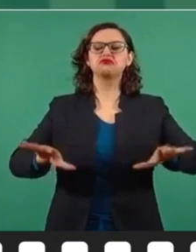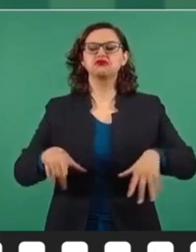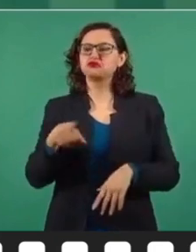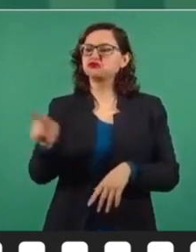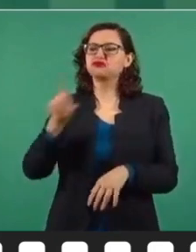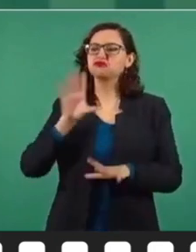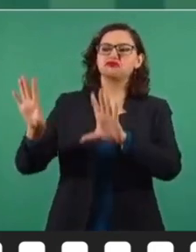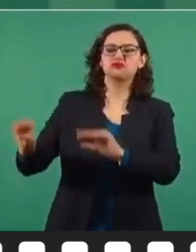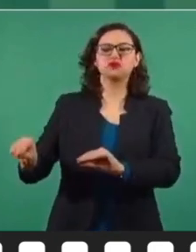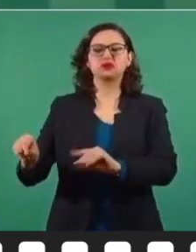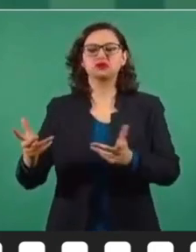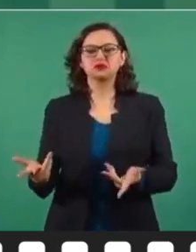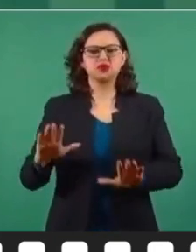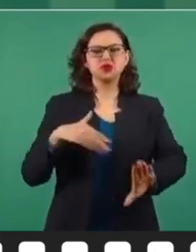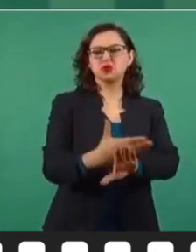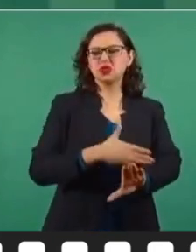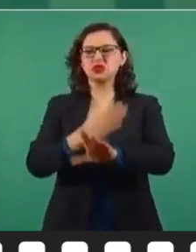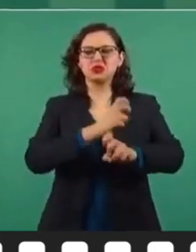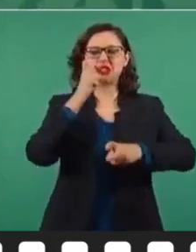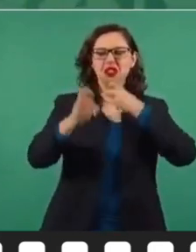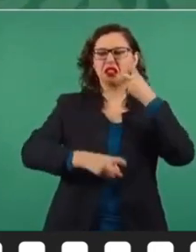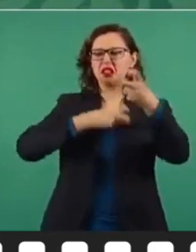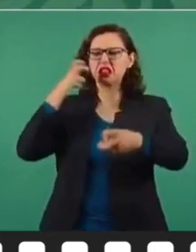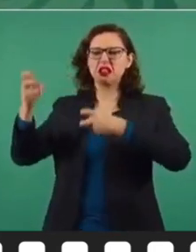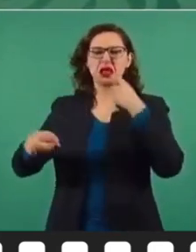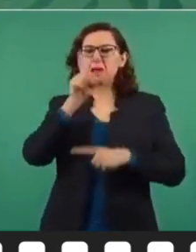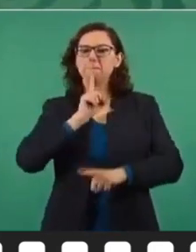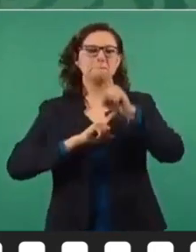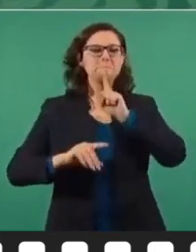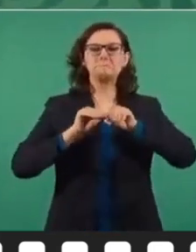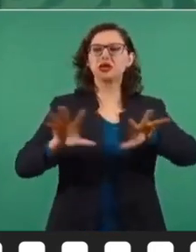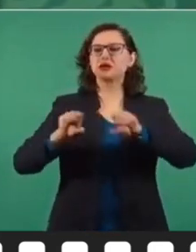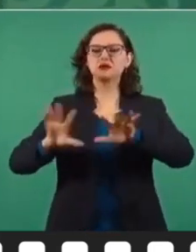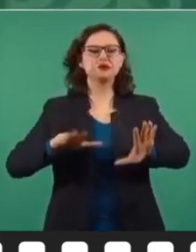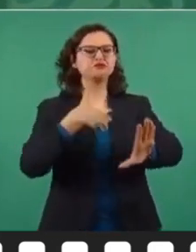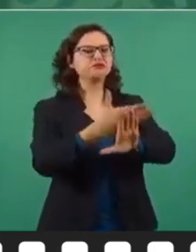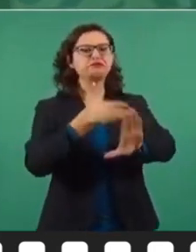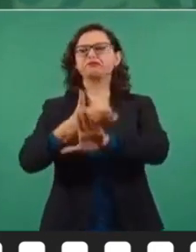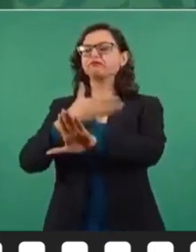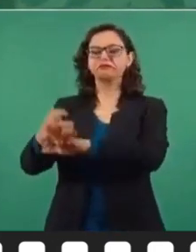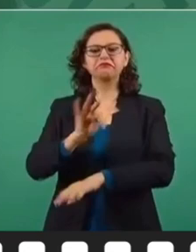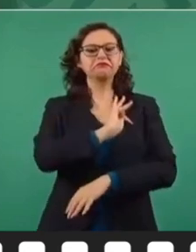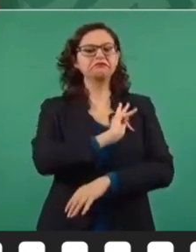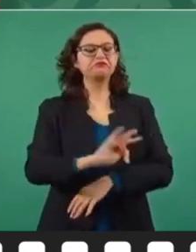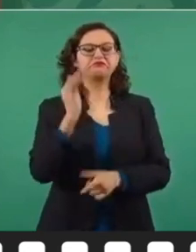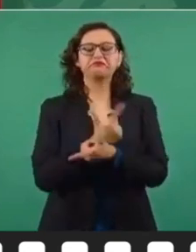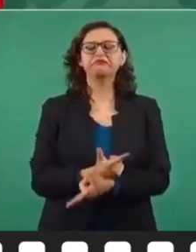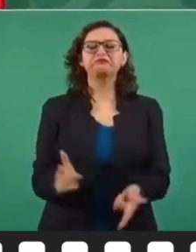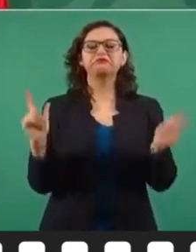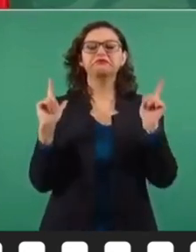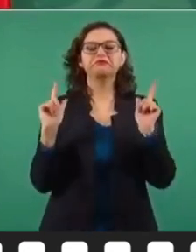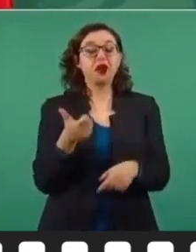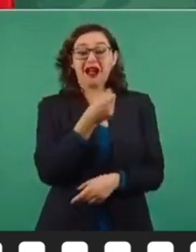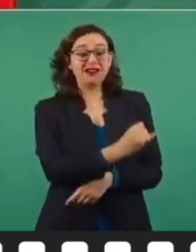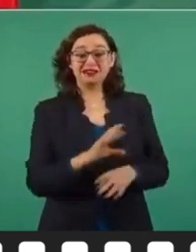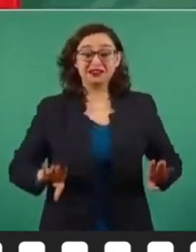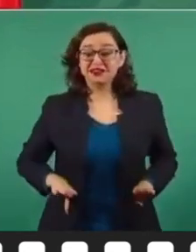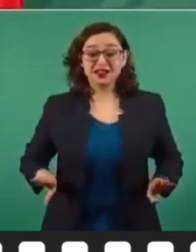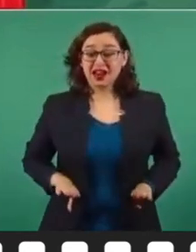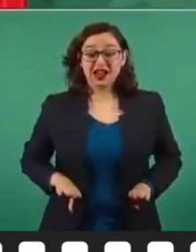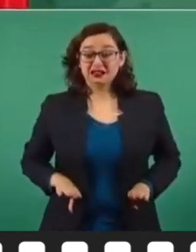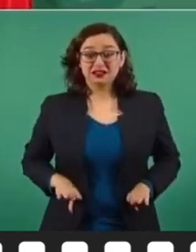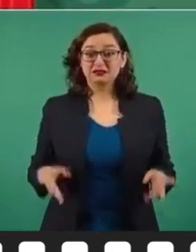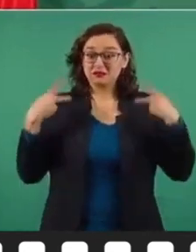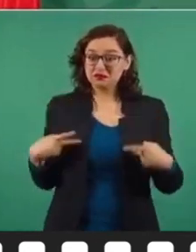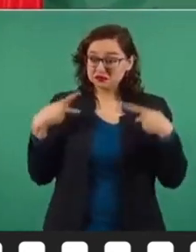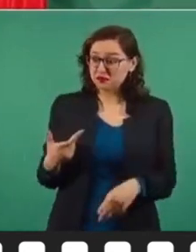y destruir hasta la dignidad,